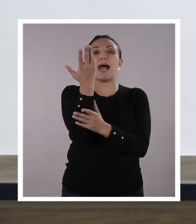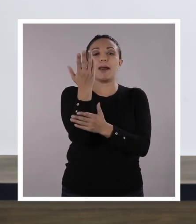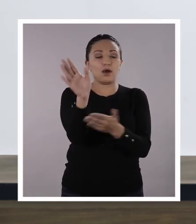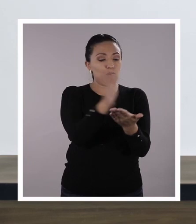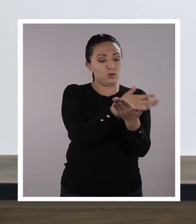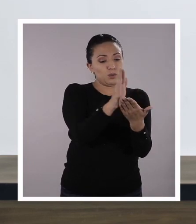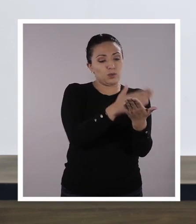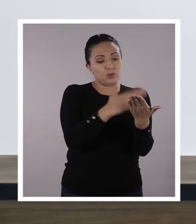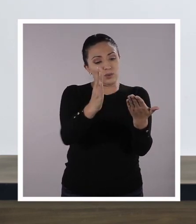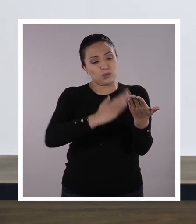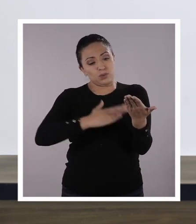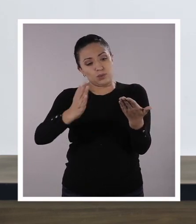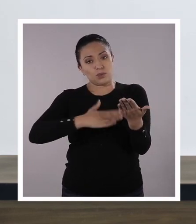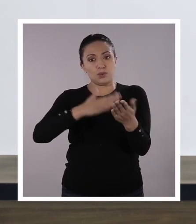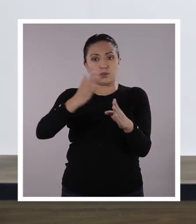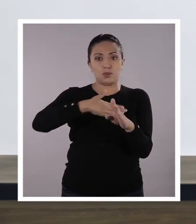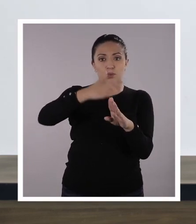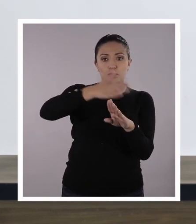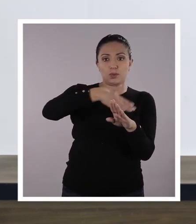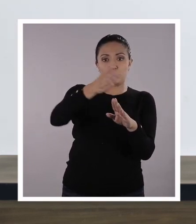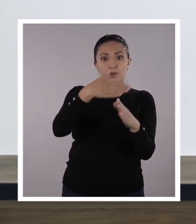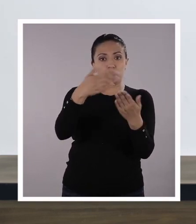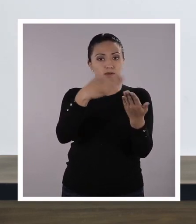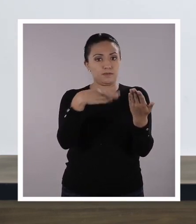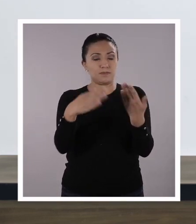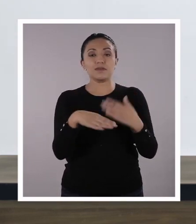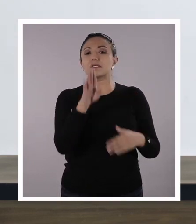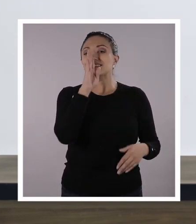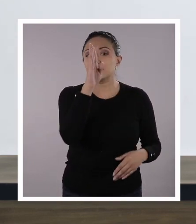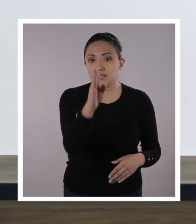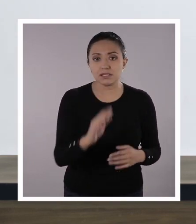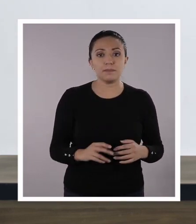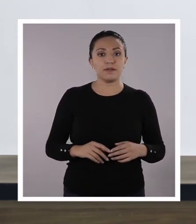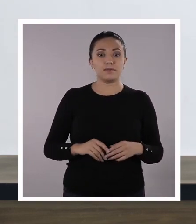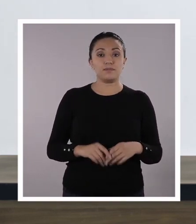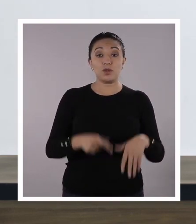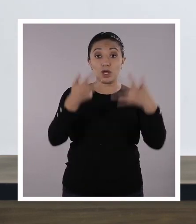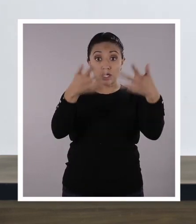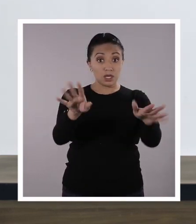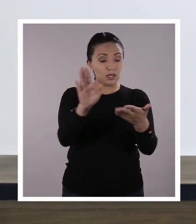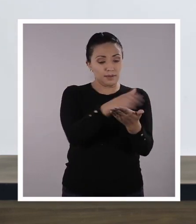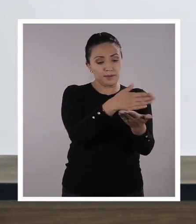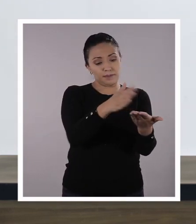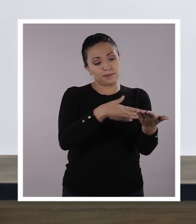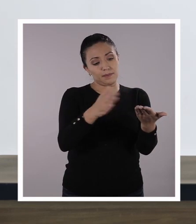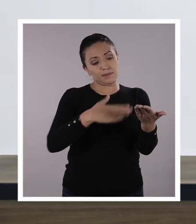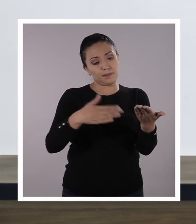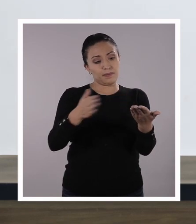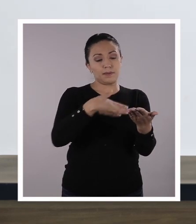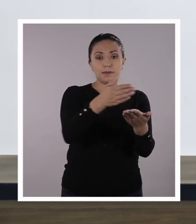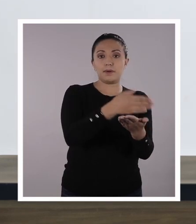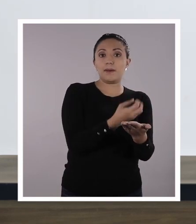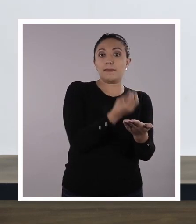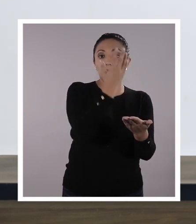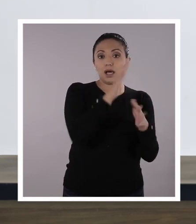decir, hay que colocar un fondo, en este caso siempre una pintura blanca. Cuando tú pongas la pintura blanca sobre la teja, tienes que tener